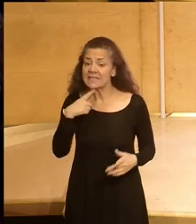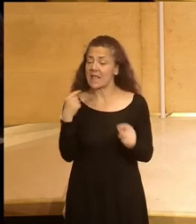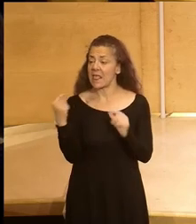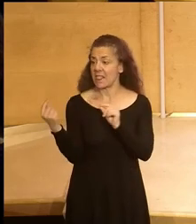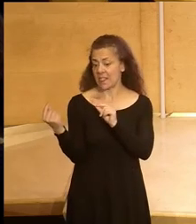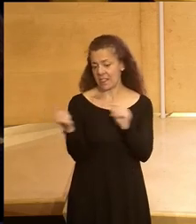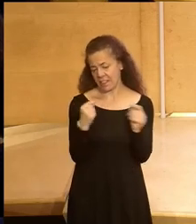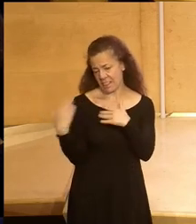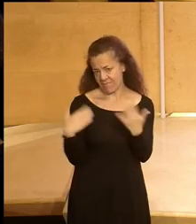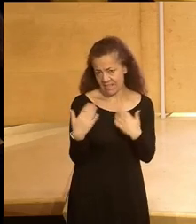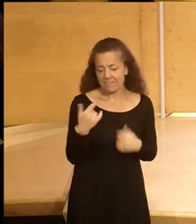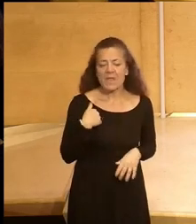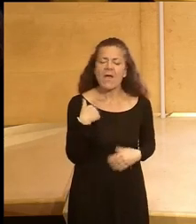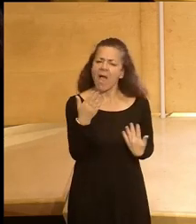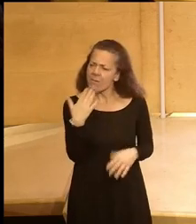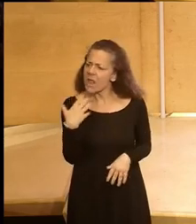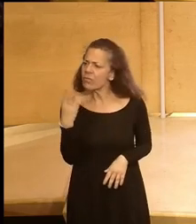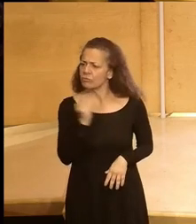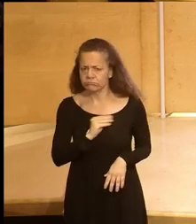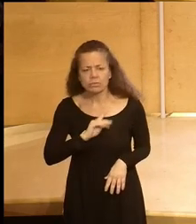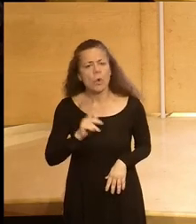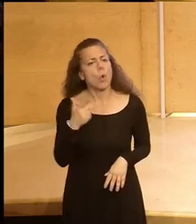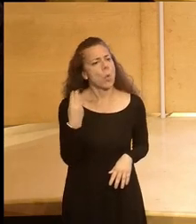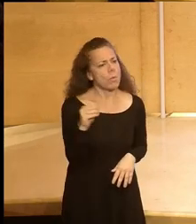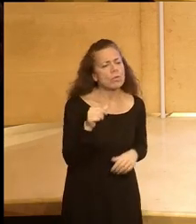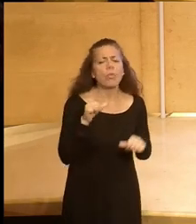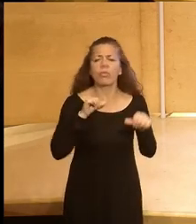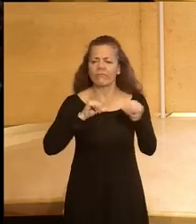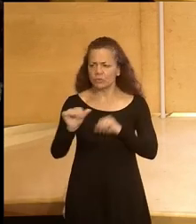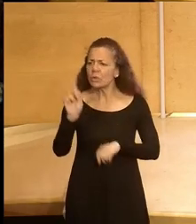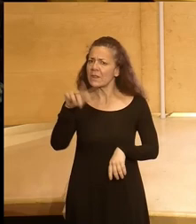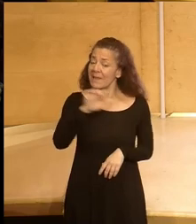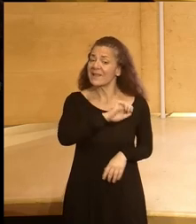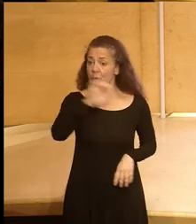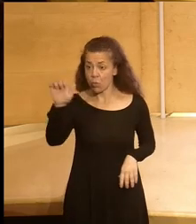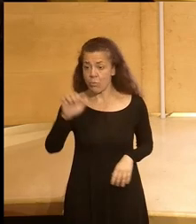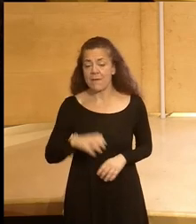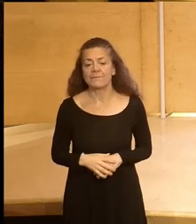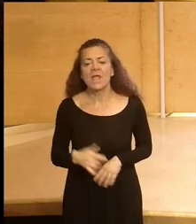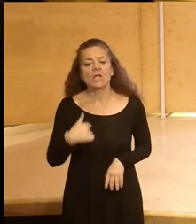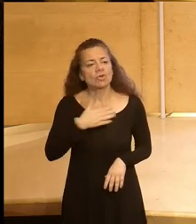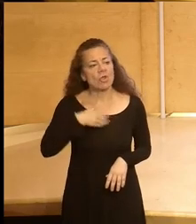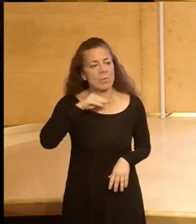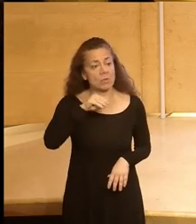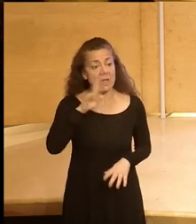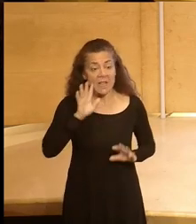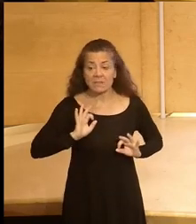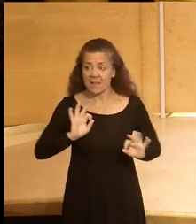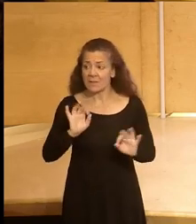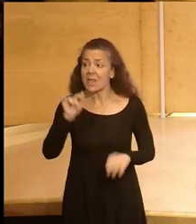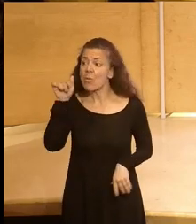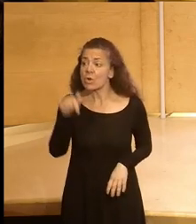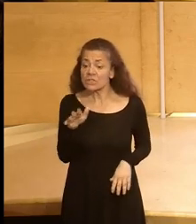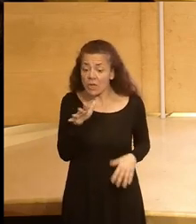que habéis tenido habéis hablado bastante de juventud de futuro también de Europa y yo quería preguntar precisamente por